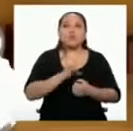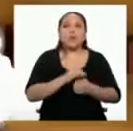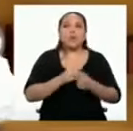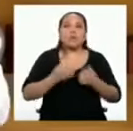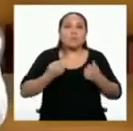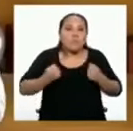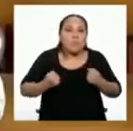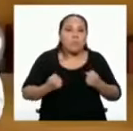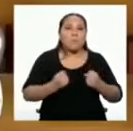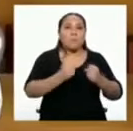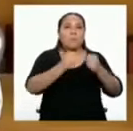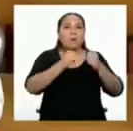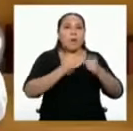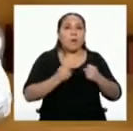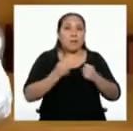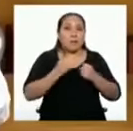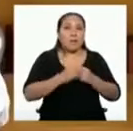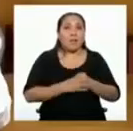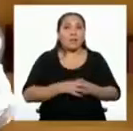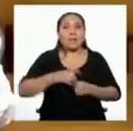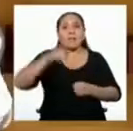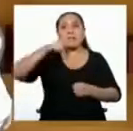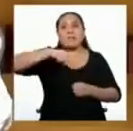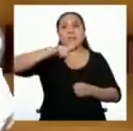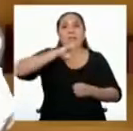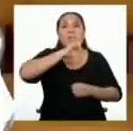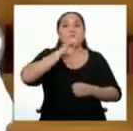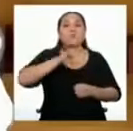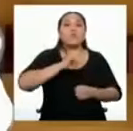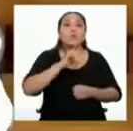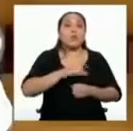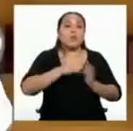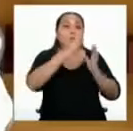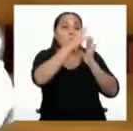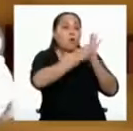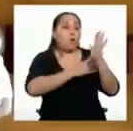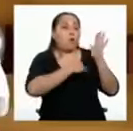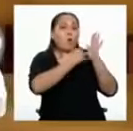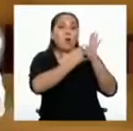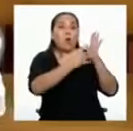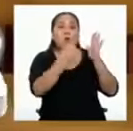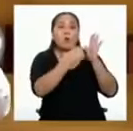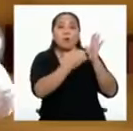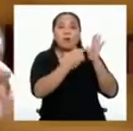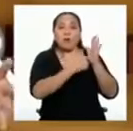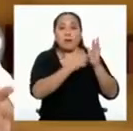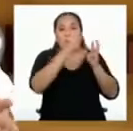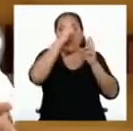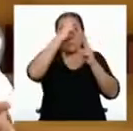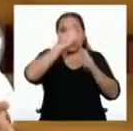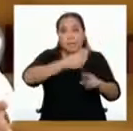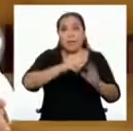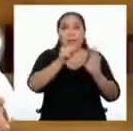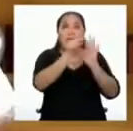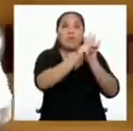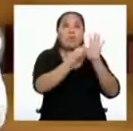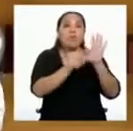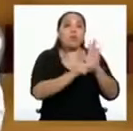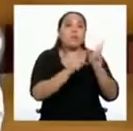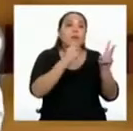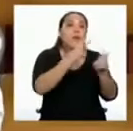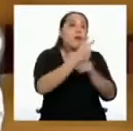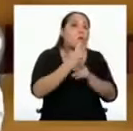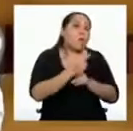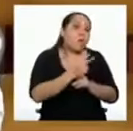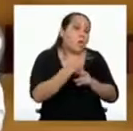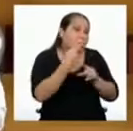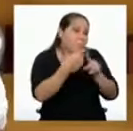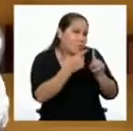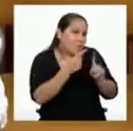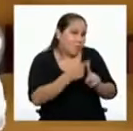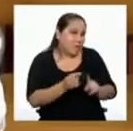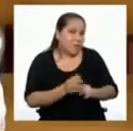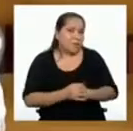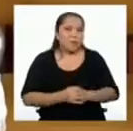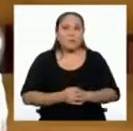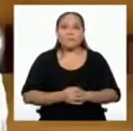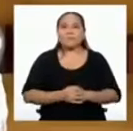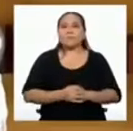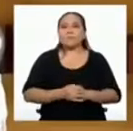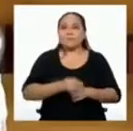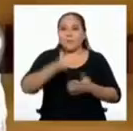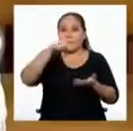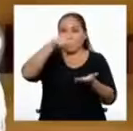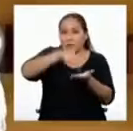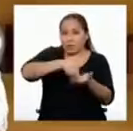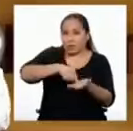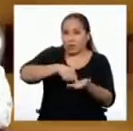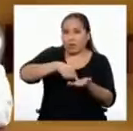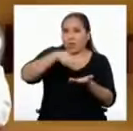parque, tenemos que hacerlo en el horario de atención establecido, respetar la norma de cuidado, etc. Presiona